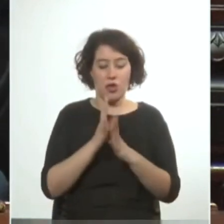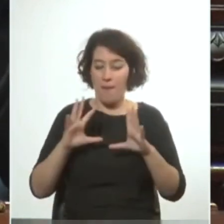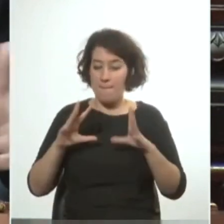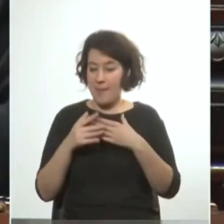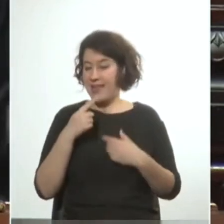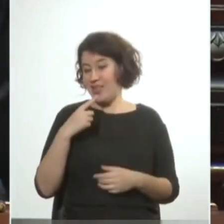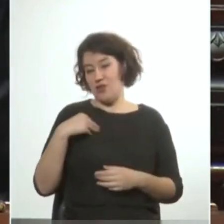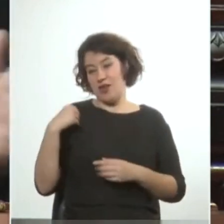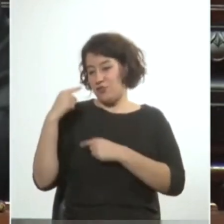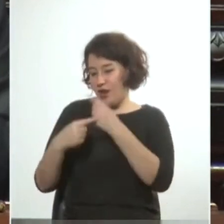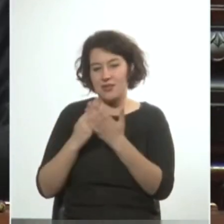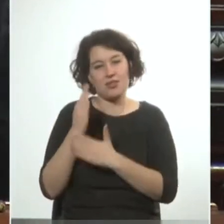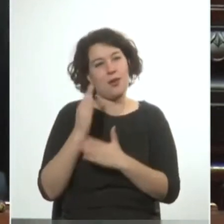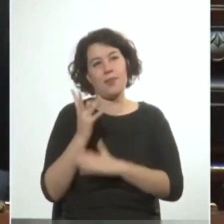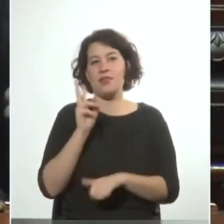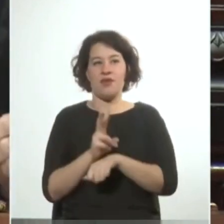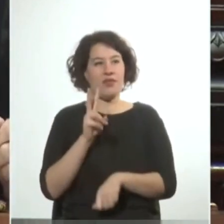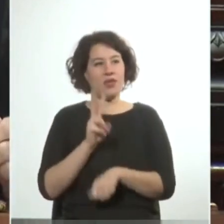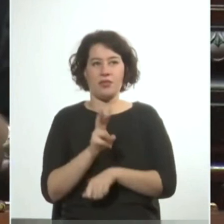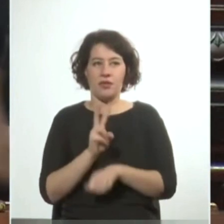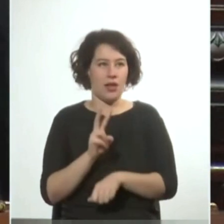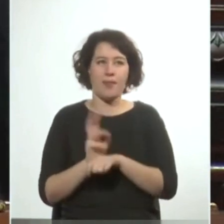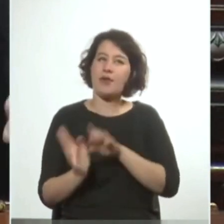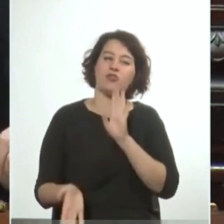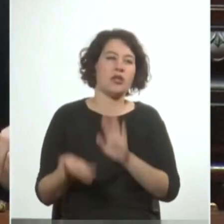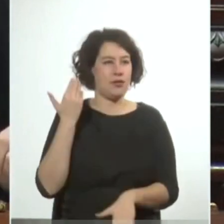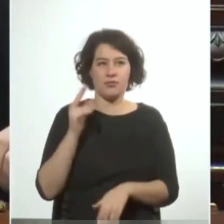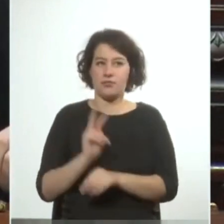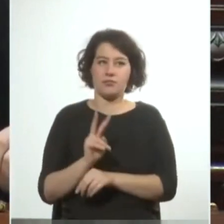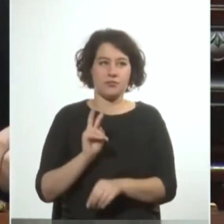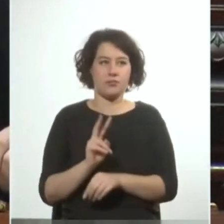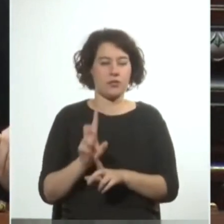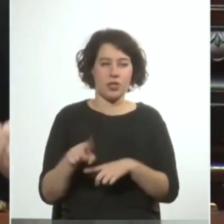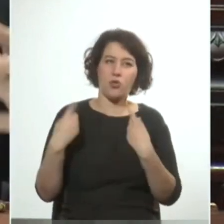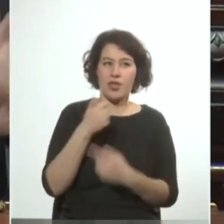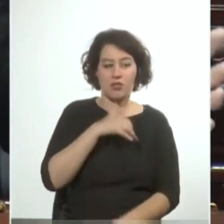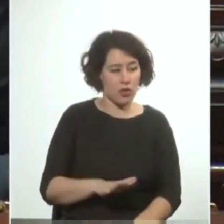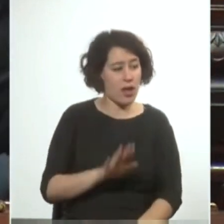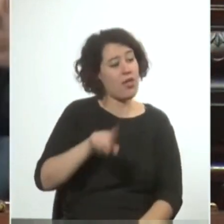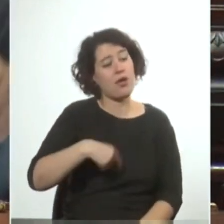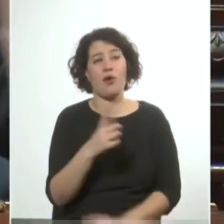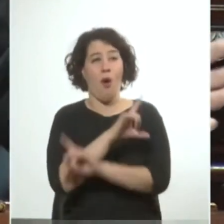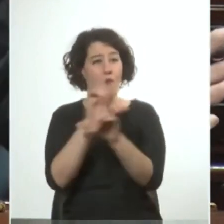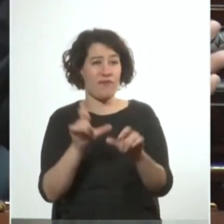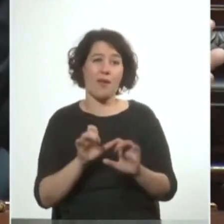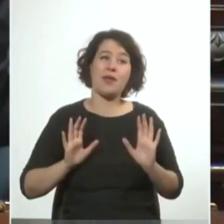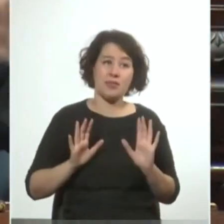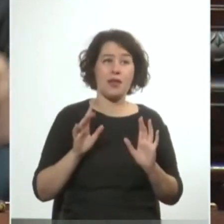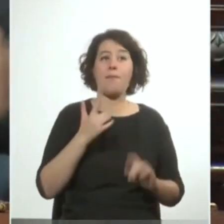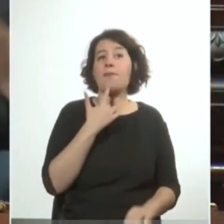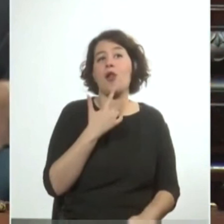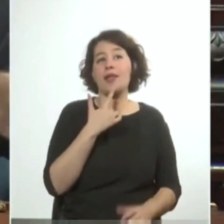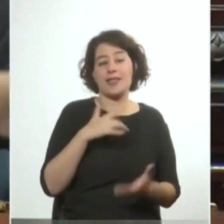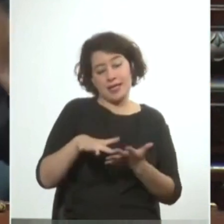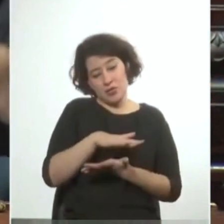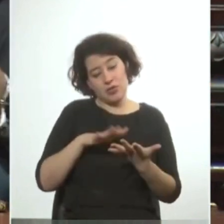nacional se ha defendido en gran parte o en la inmensa mayoría de la parte de nuestra historia después por supuesto las circunstancias políticas que tienen